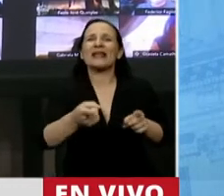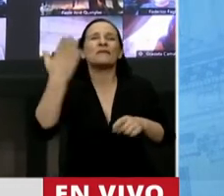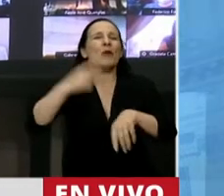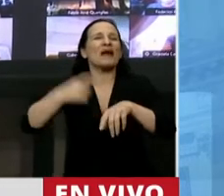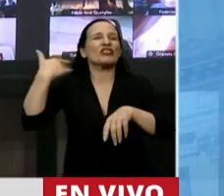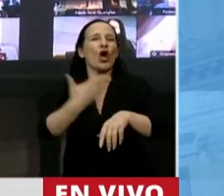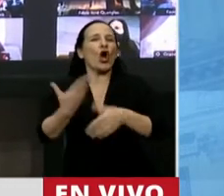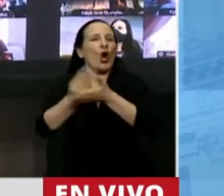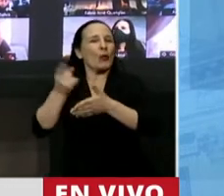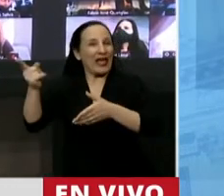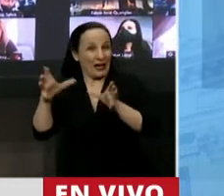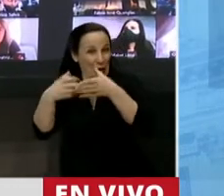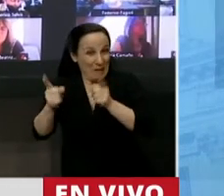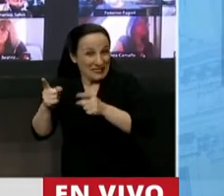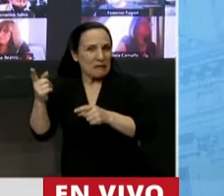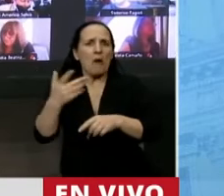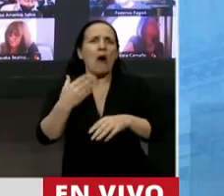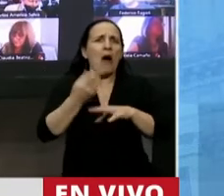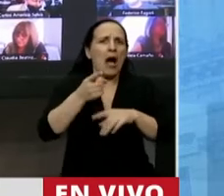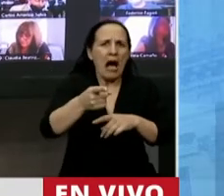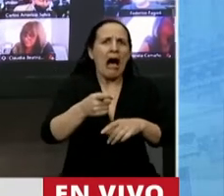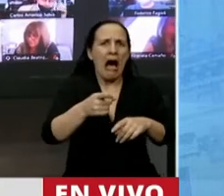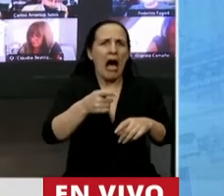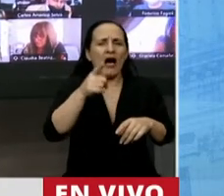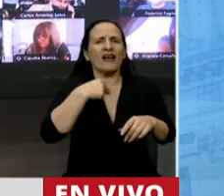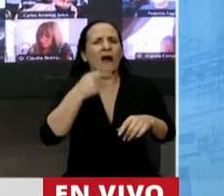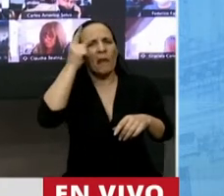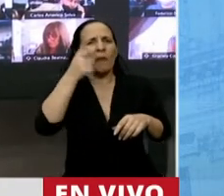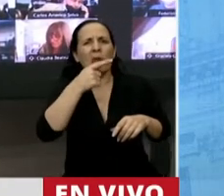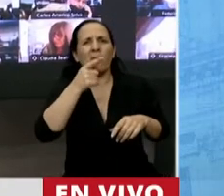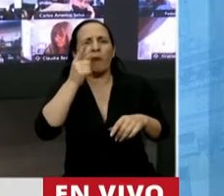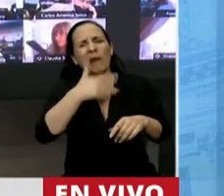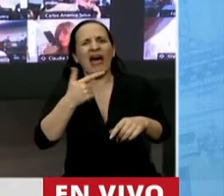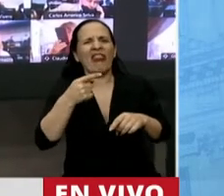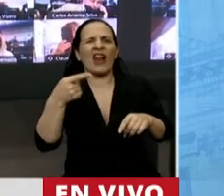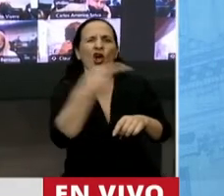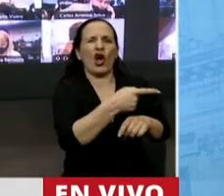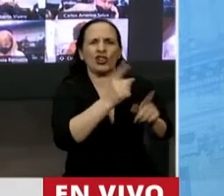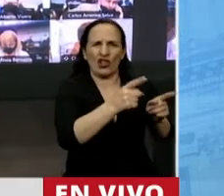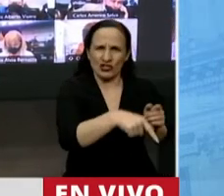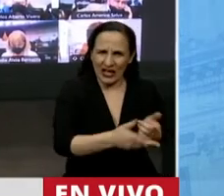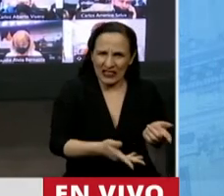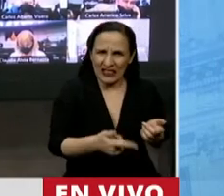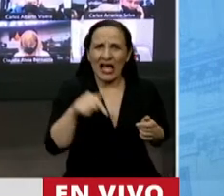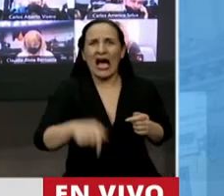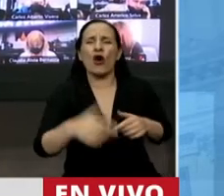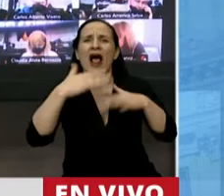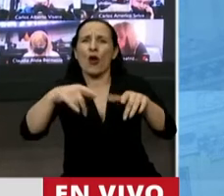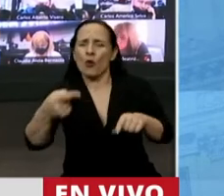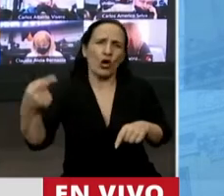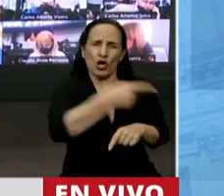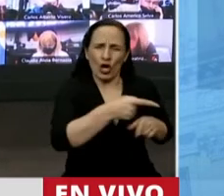gobierno, quisieron en la provincia de Buenos Aires poner a los padres en contra de los docentes, ahora los estudiantes.